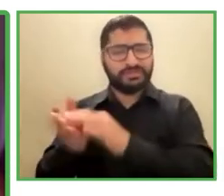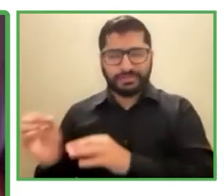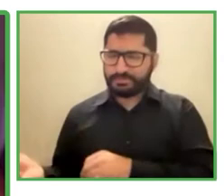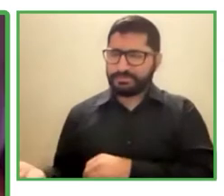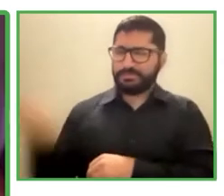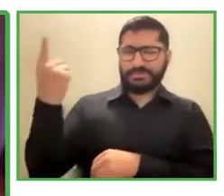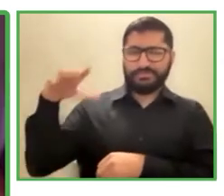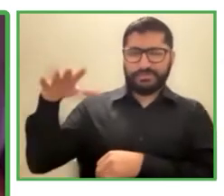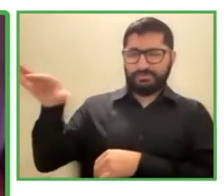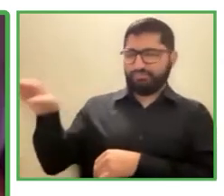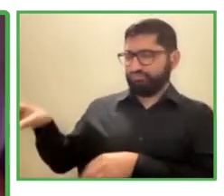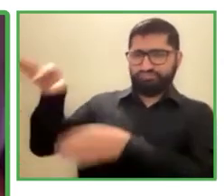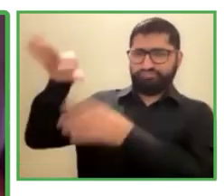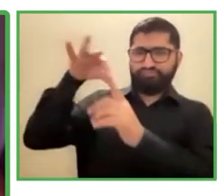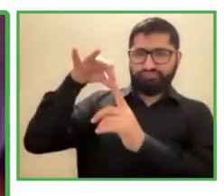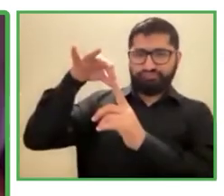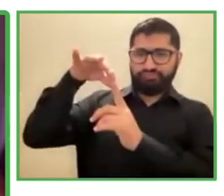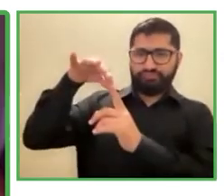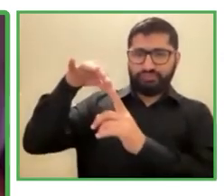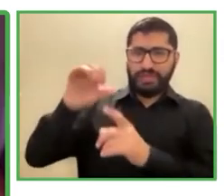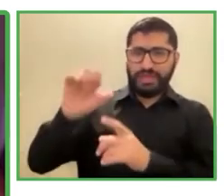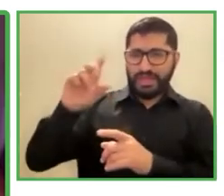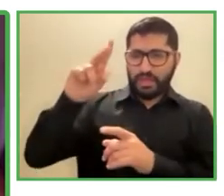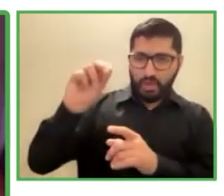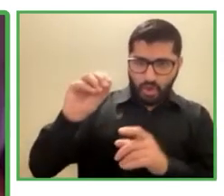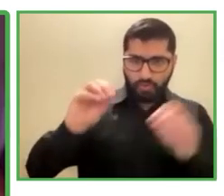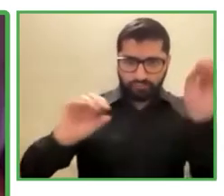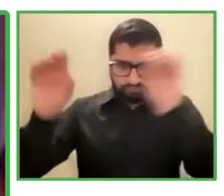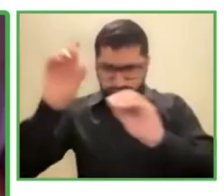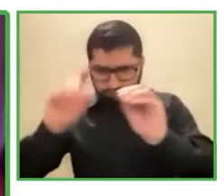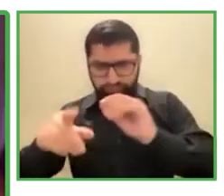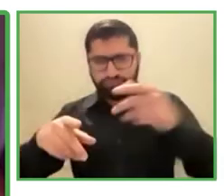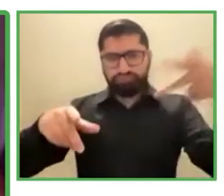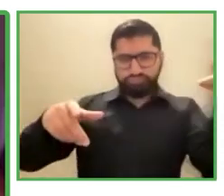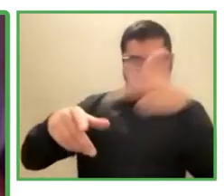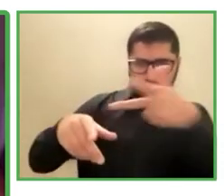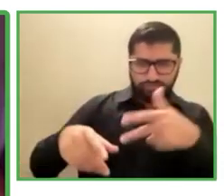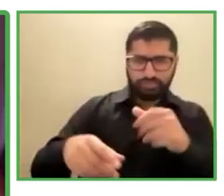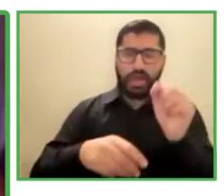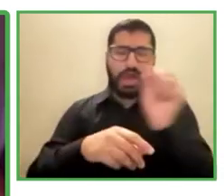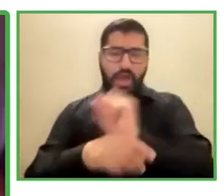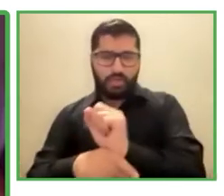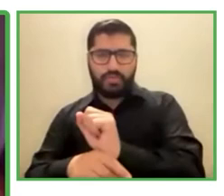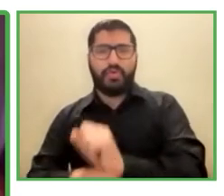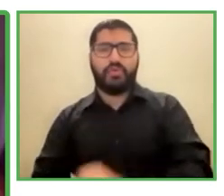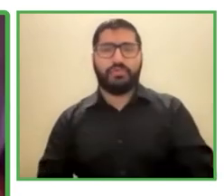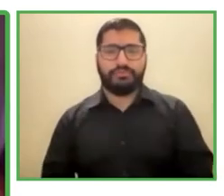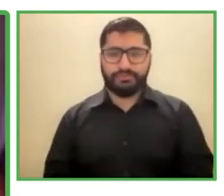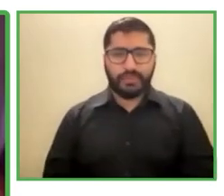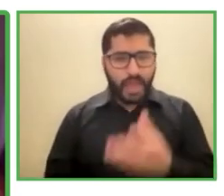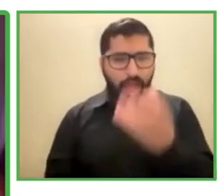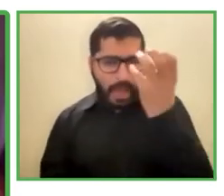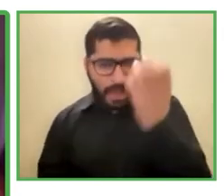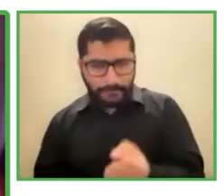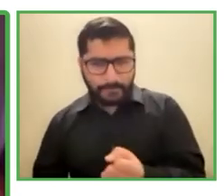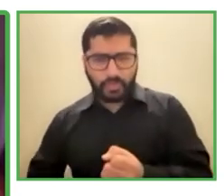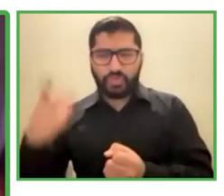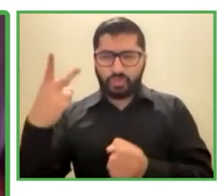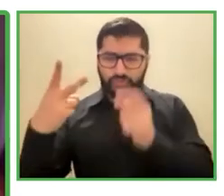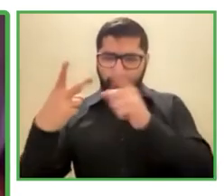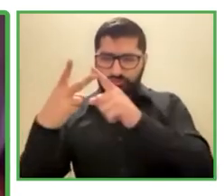donde hay dos características principales una es que se lava autos sin usar nada de agua